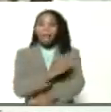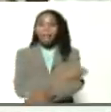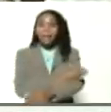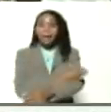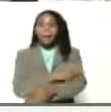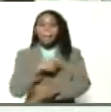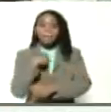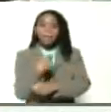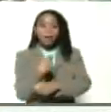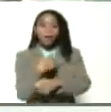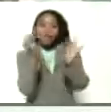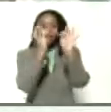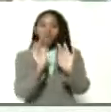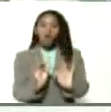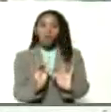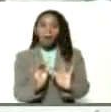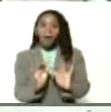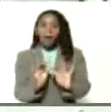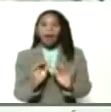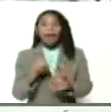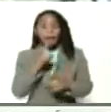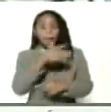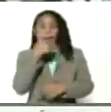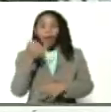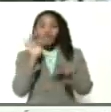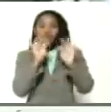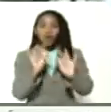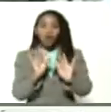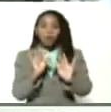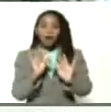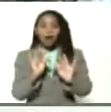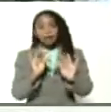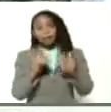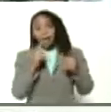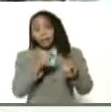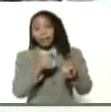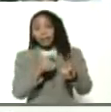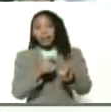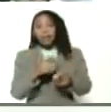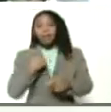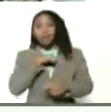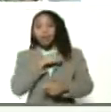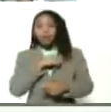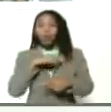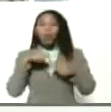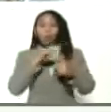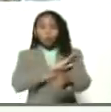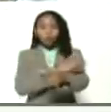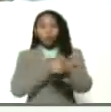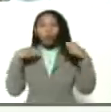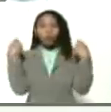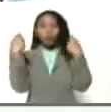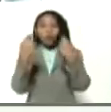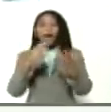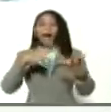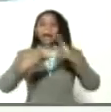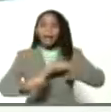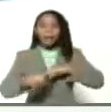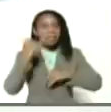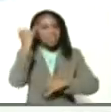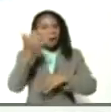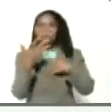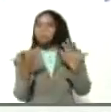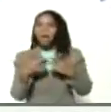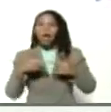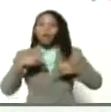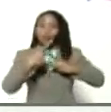a través de la metodología que es la mejor metodología que funciona a través de nuestro poder popular, que es la de CLAP. La idea de